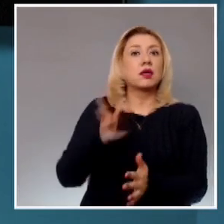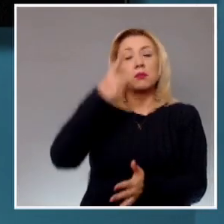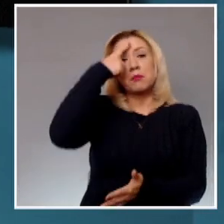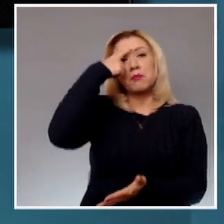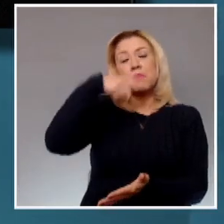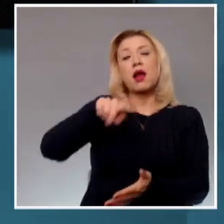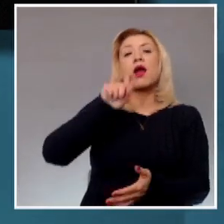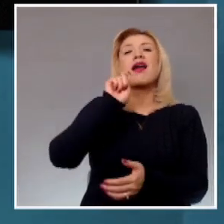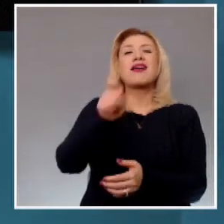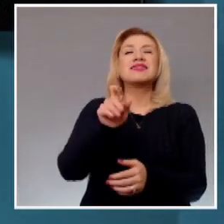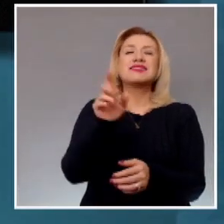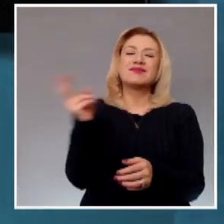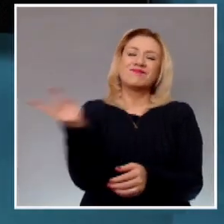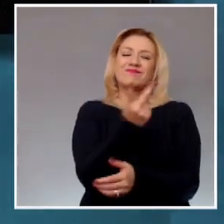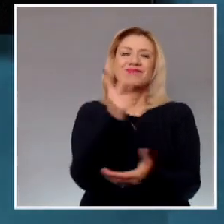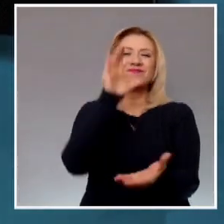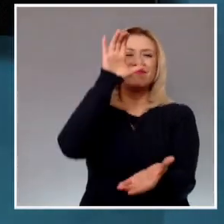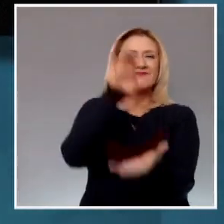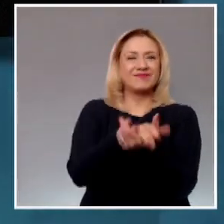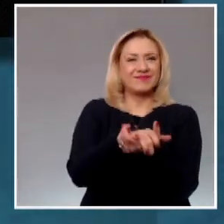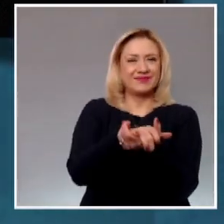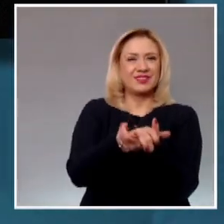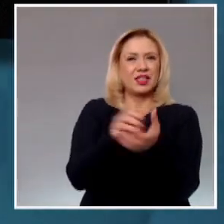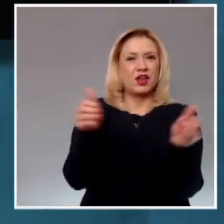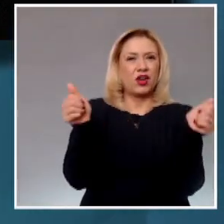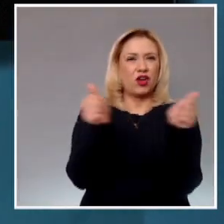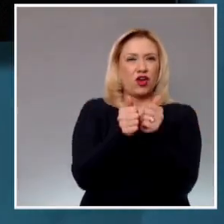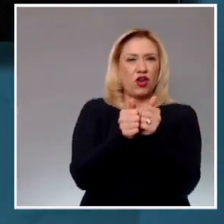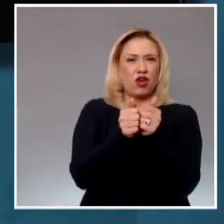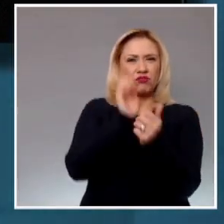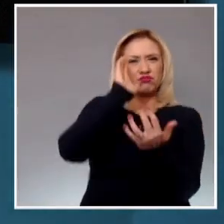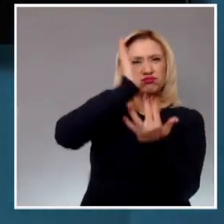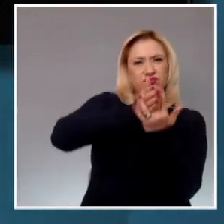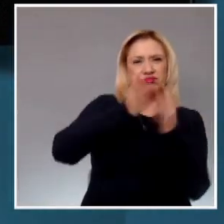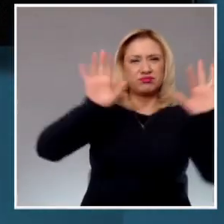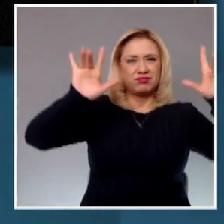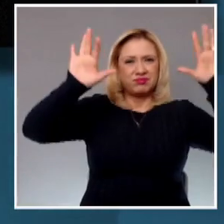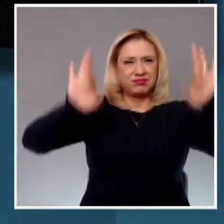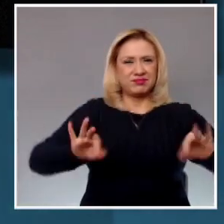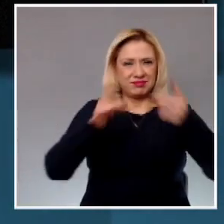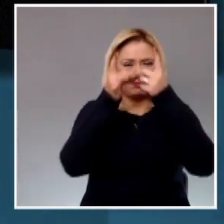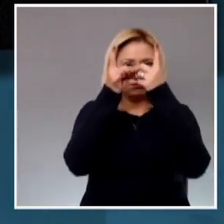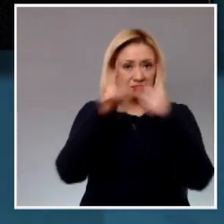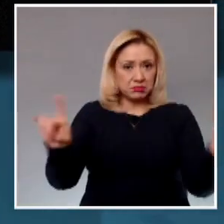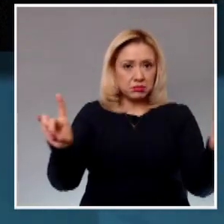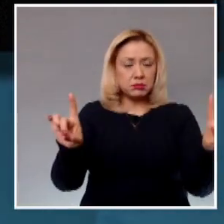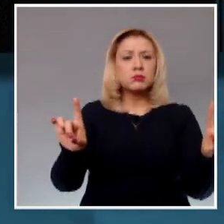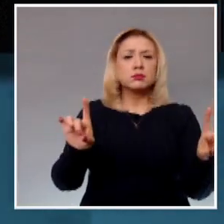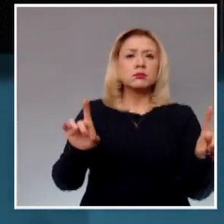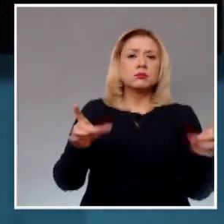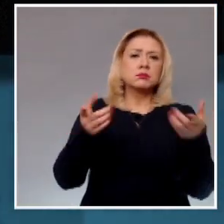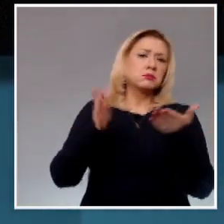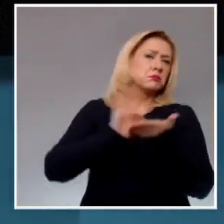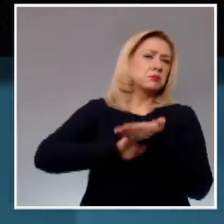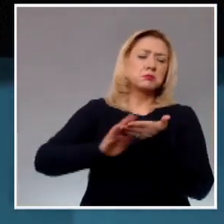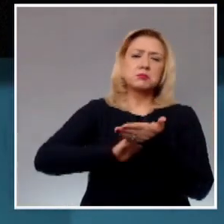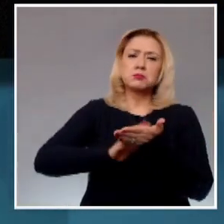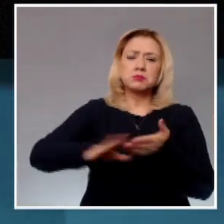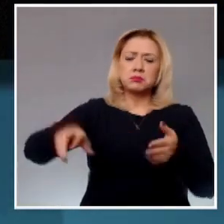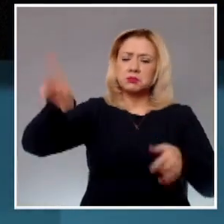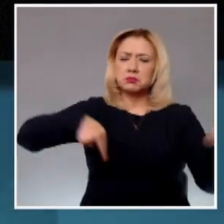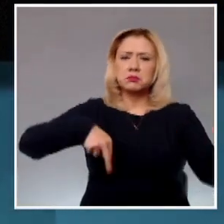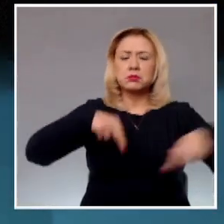esto dentro de un juicio de divorcio incausado porque reúne las características de las resoluciones contempladas